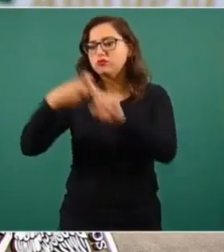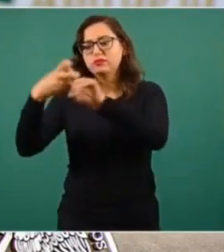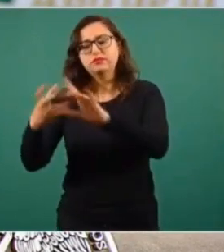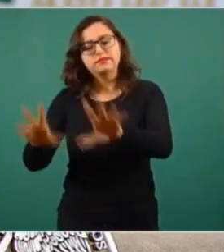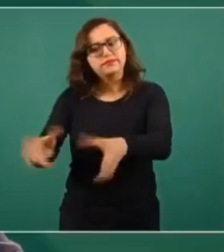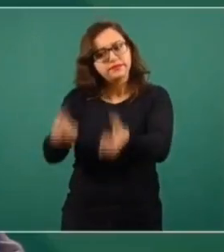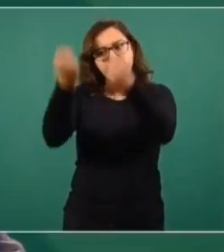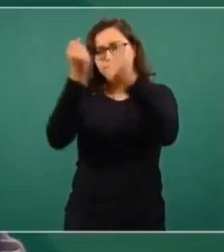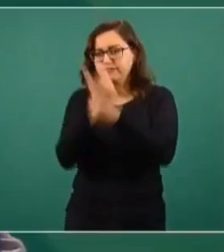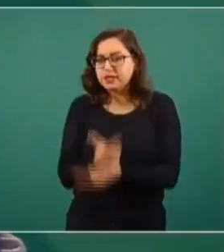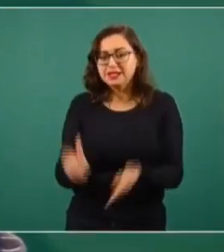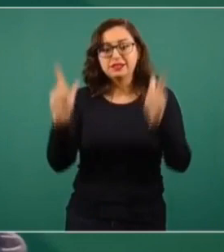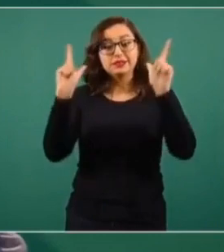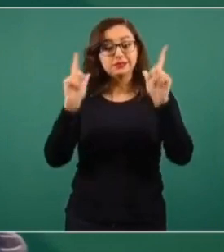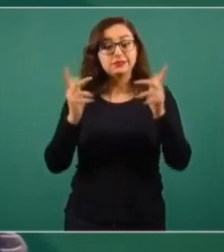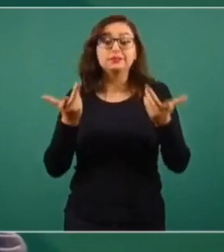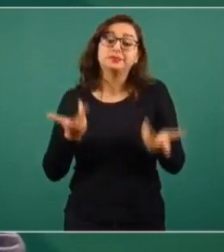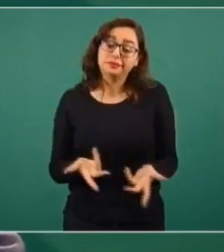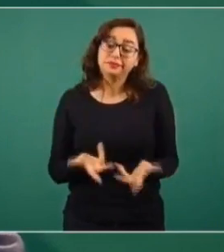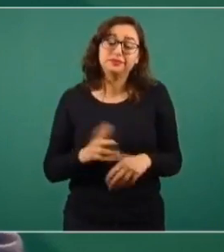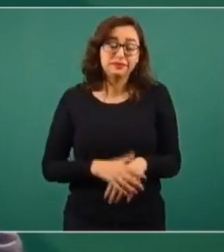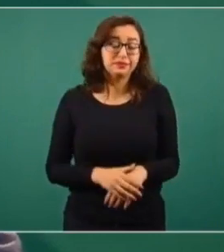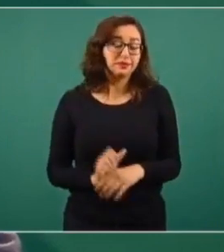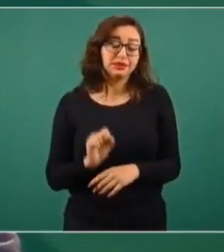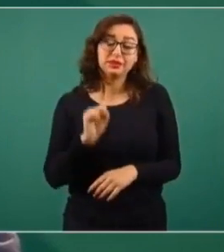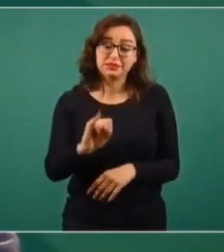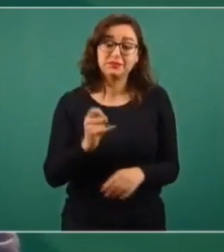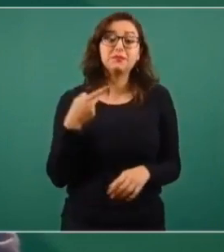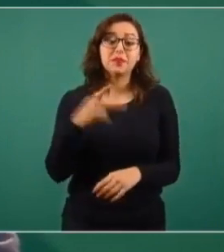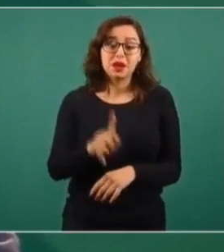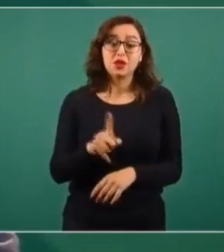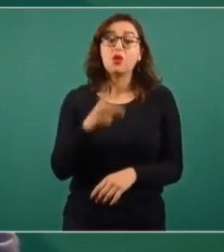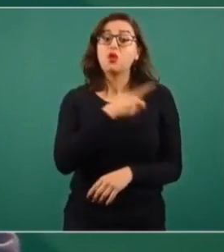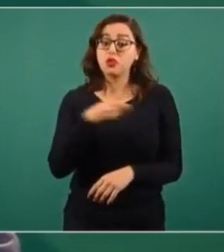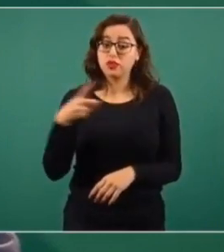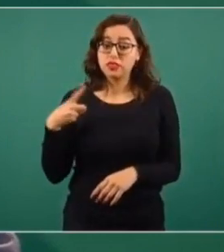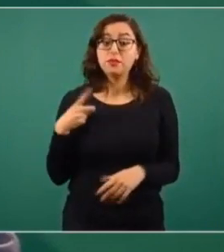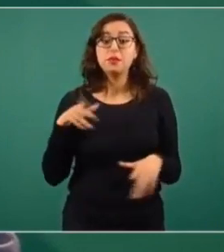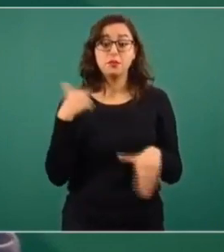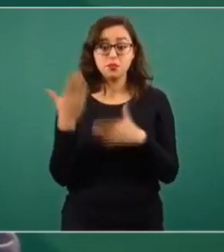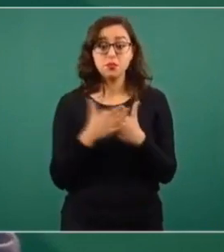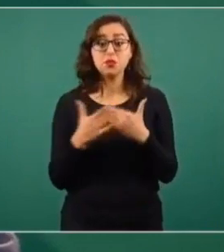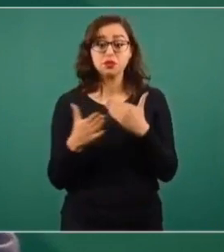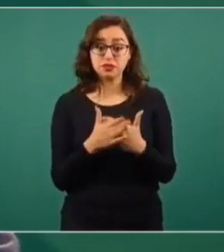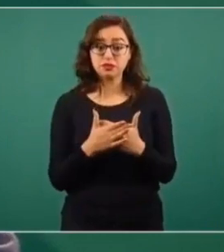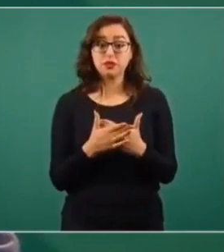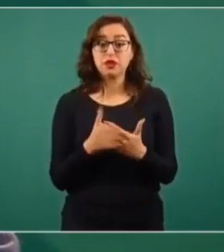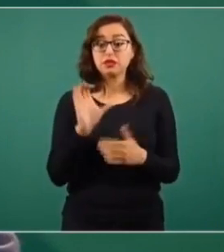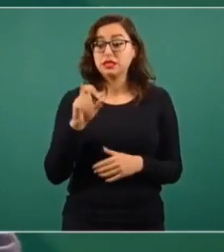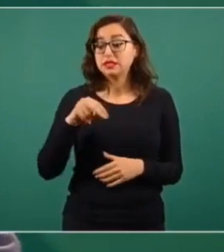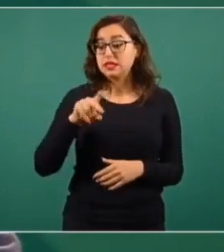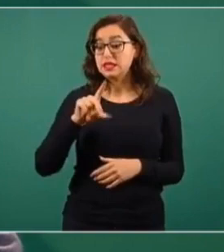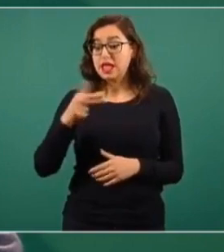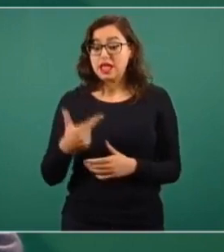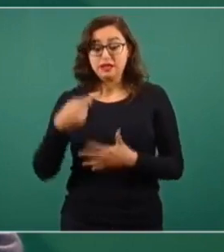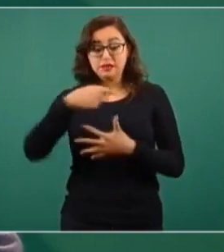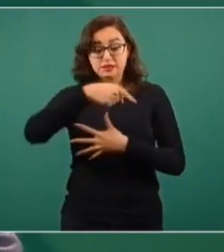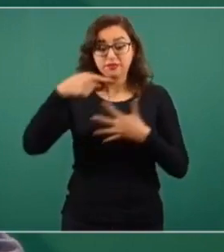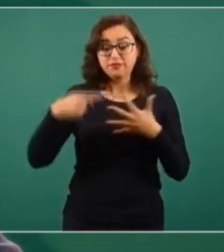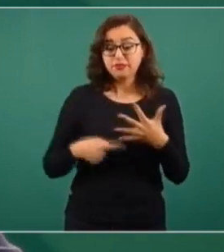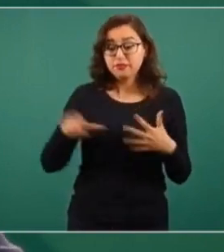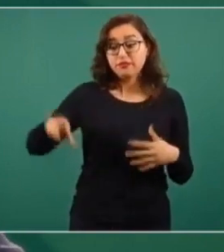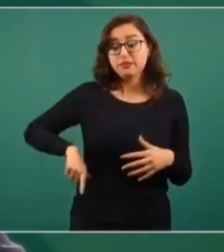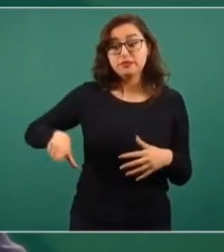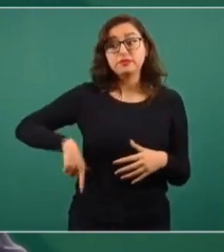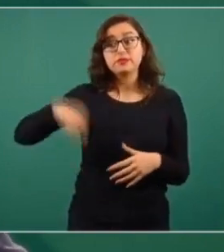otras acciones como velar porque se cumplan las medidas cautelares que dictó la Comisión Nacional de Derechos Humanos al gobierno